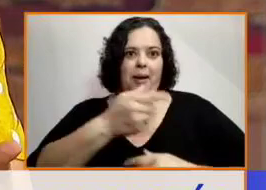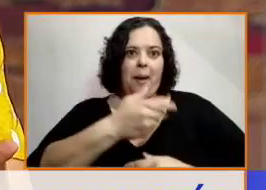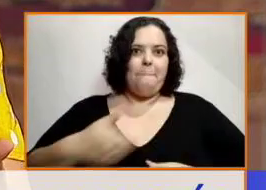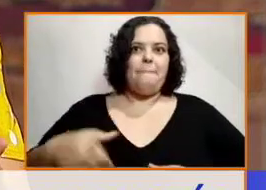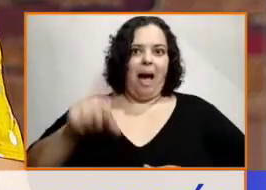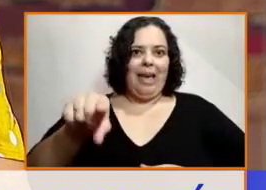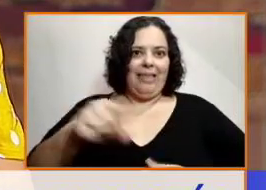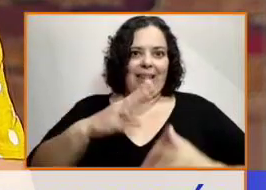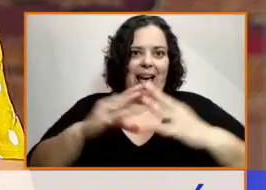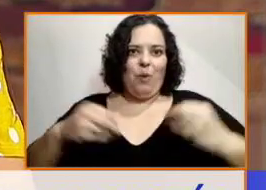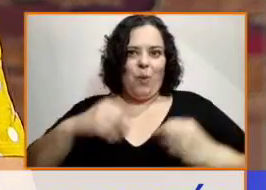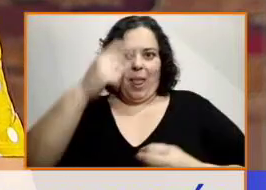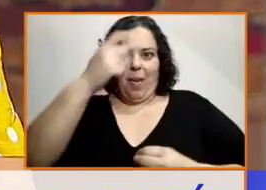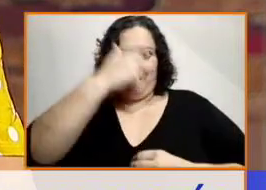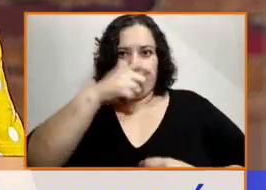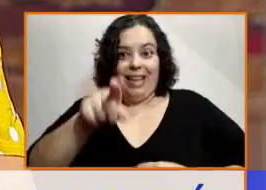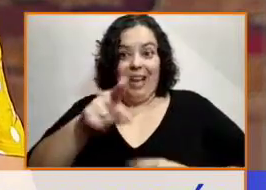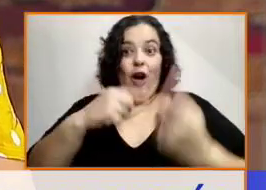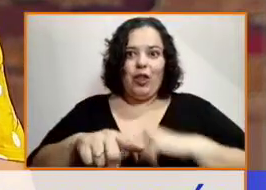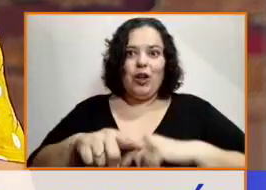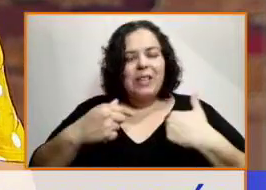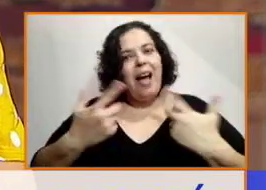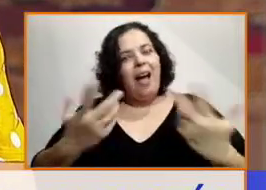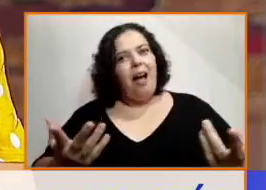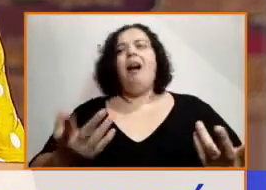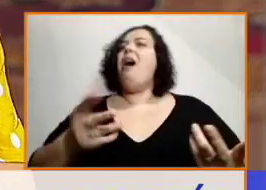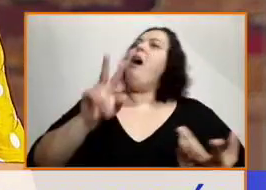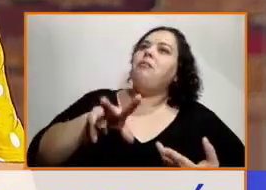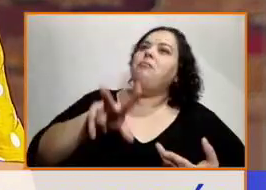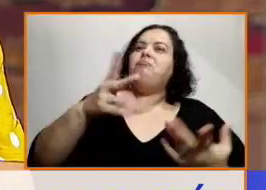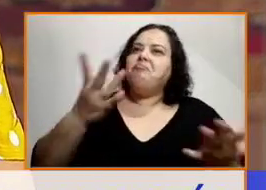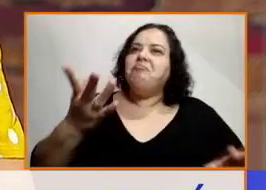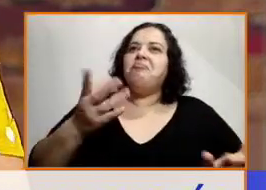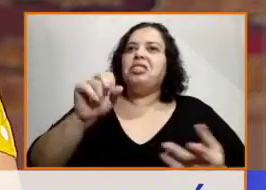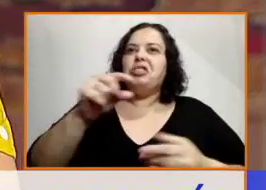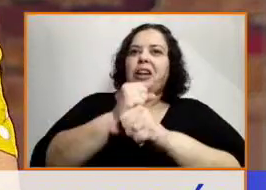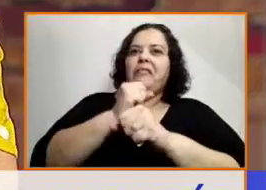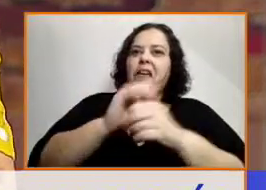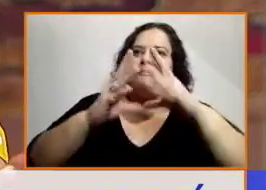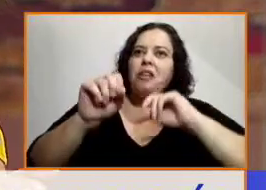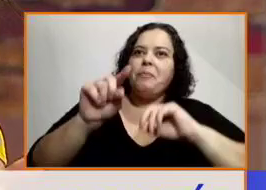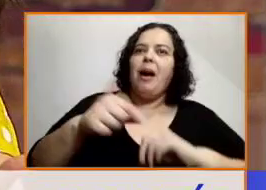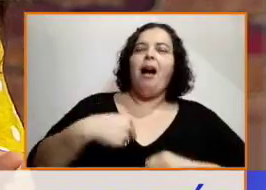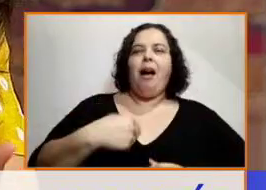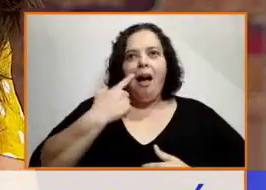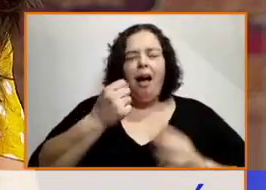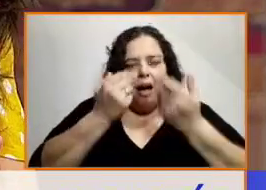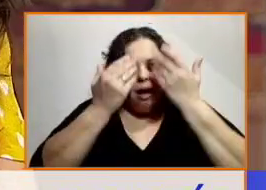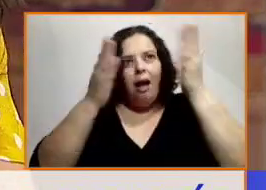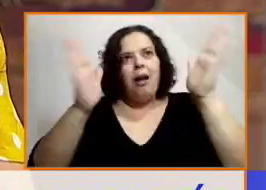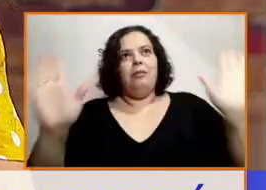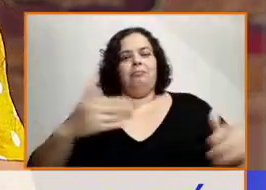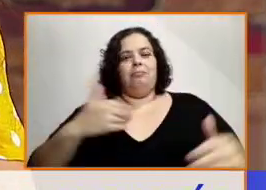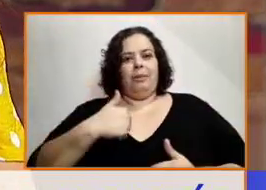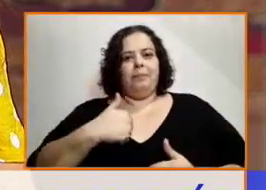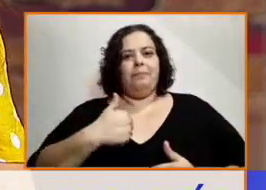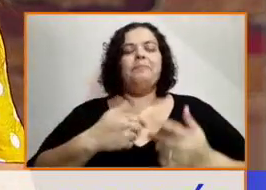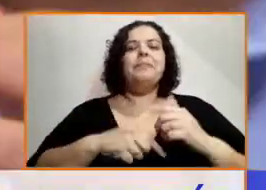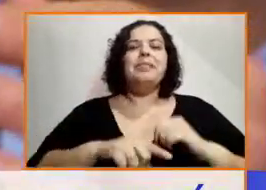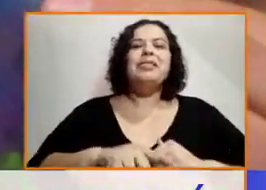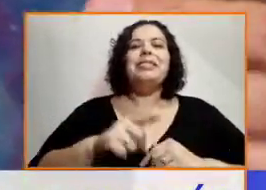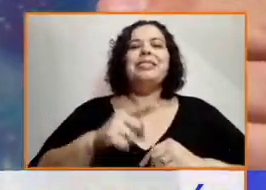más allá de su ceguera, ¿no? Claro. El libro es bellísimo, lo levanto de nuevo por si no lo pudieron ver en la primera toma